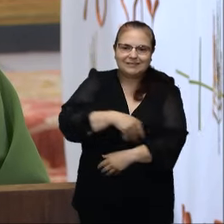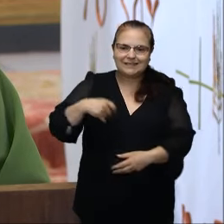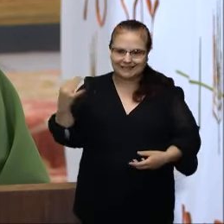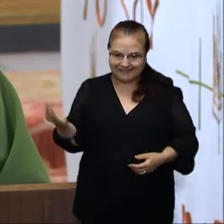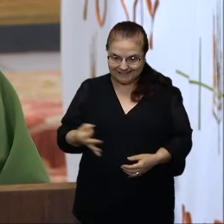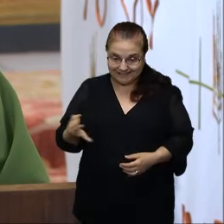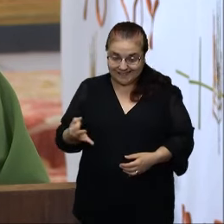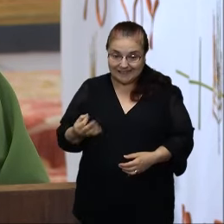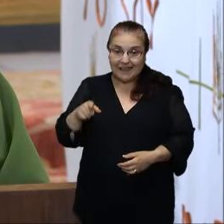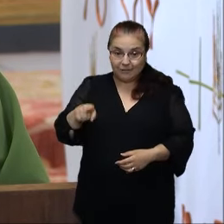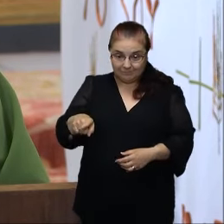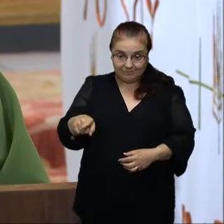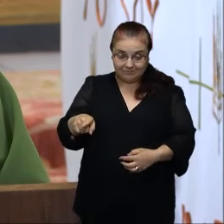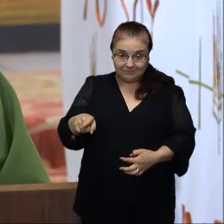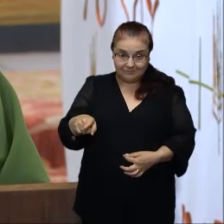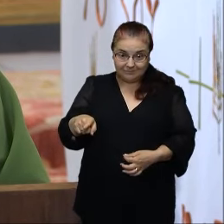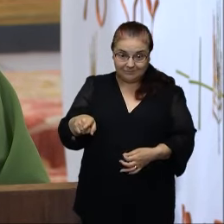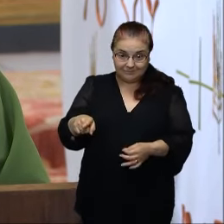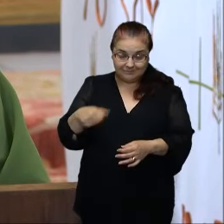he preseleccionado.